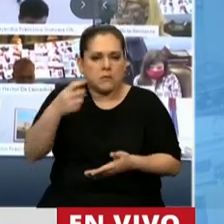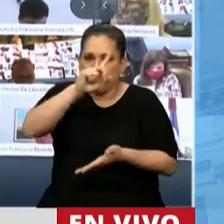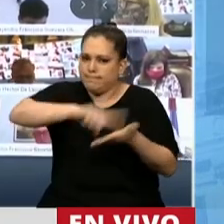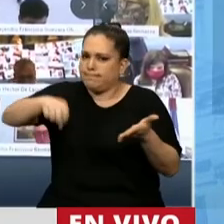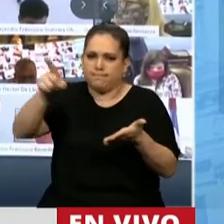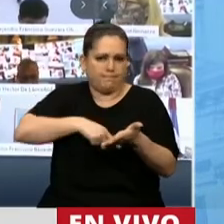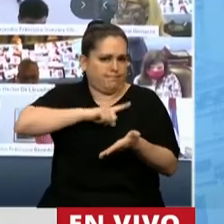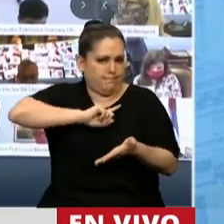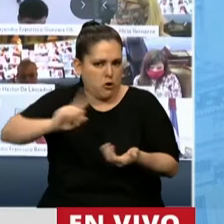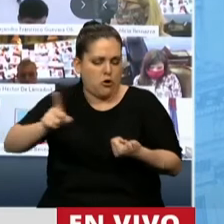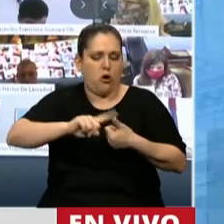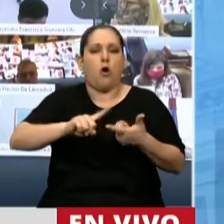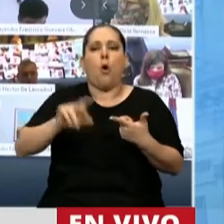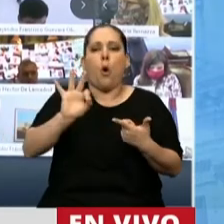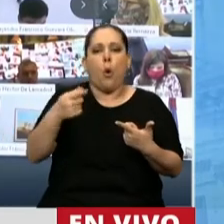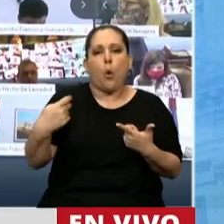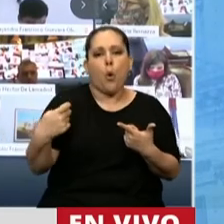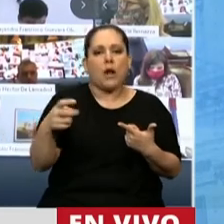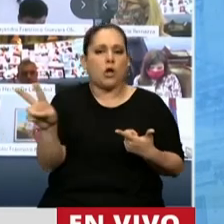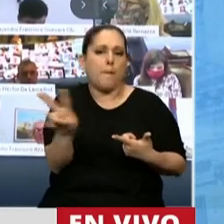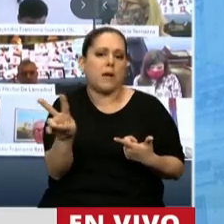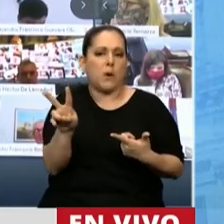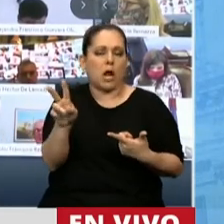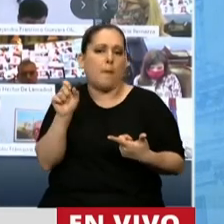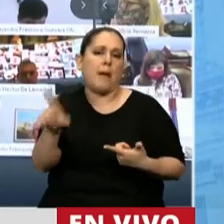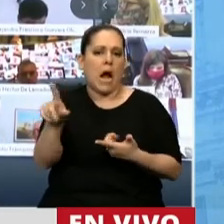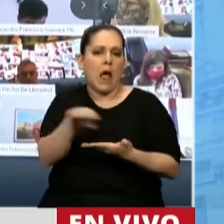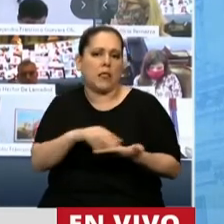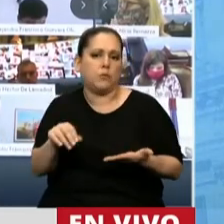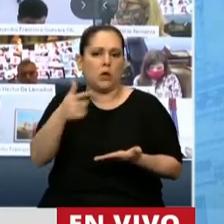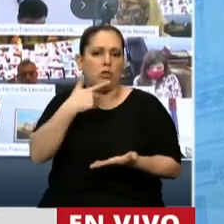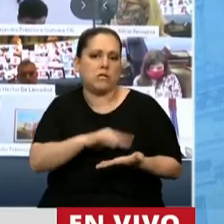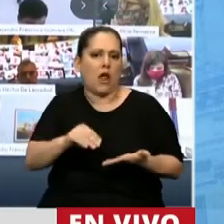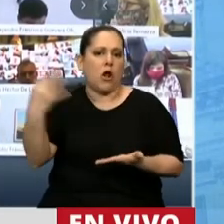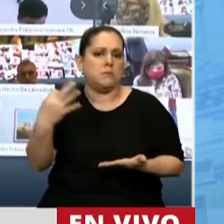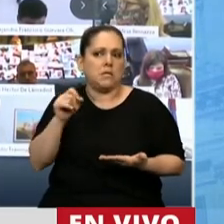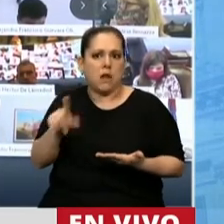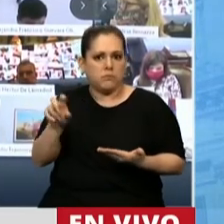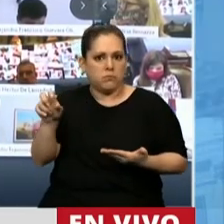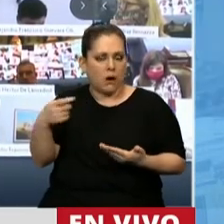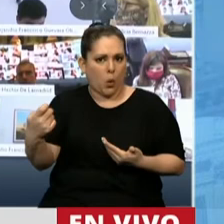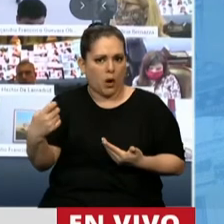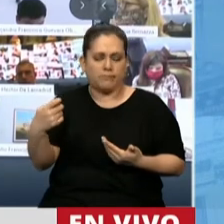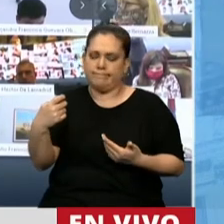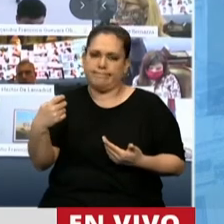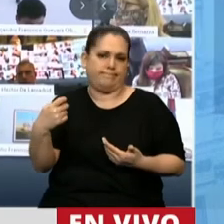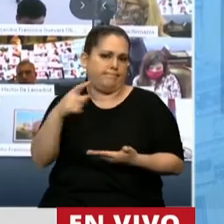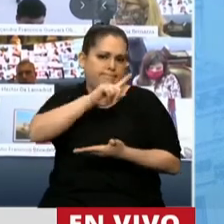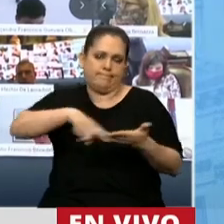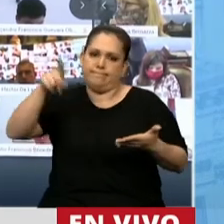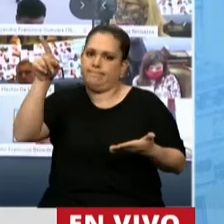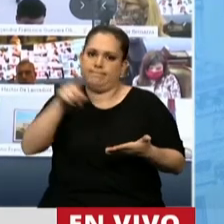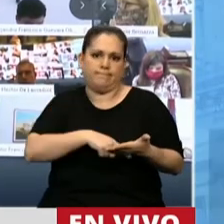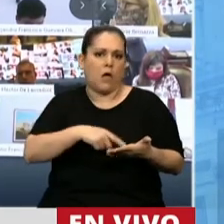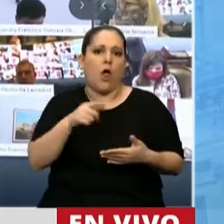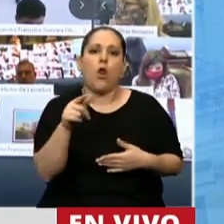o jubilaciones de privilegios para diputados nacionales y senadores nacionales, no tiene ningún tipo